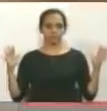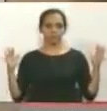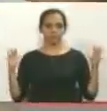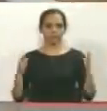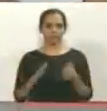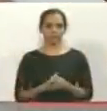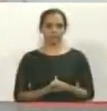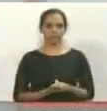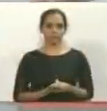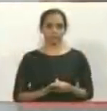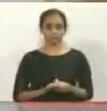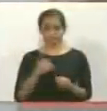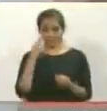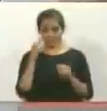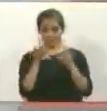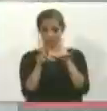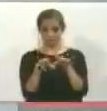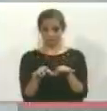Vean lo que ellos escribieron,